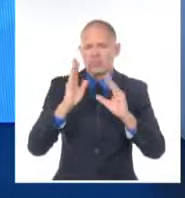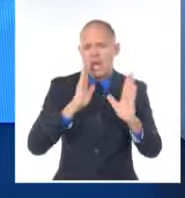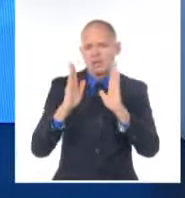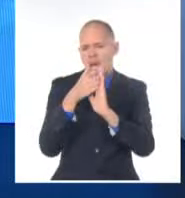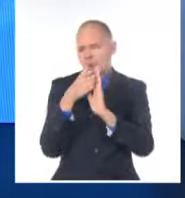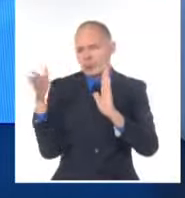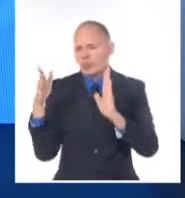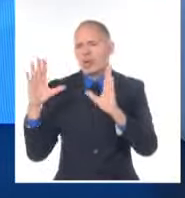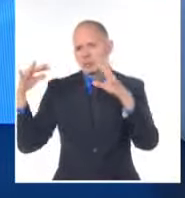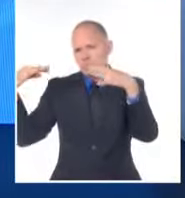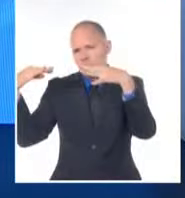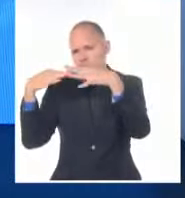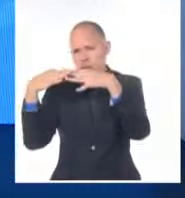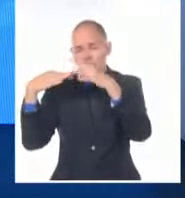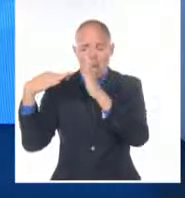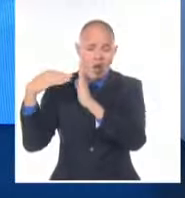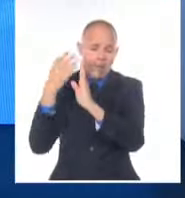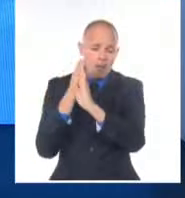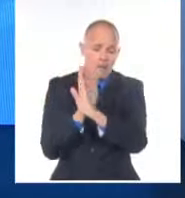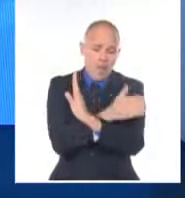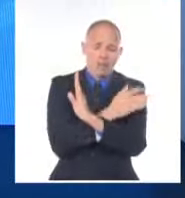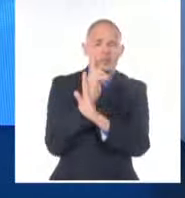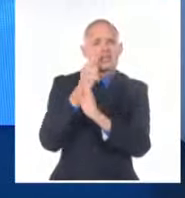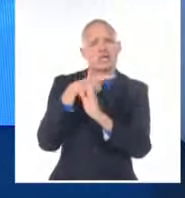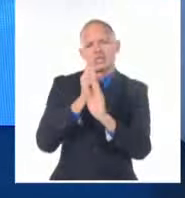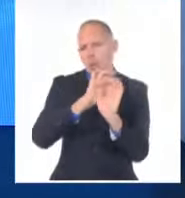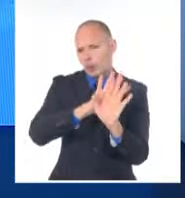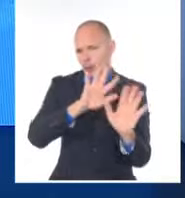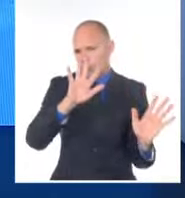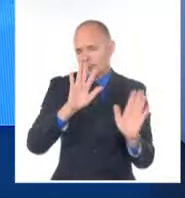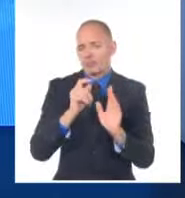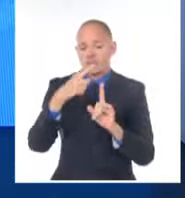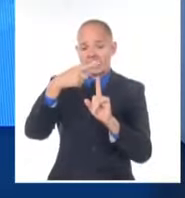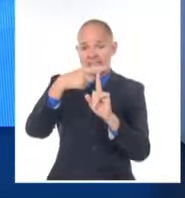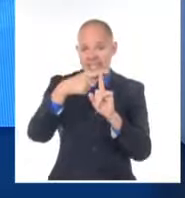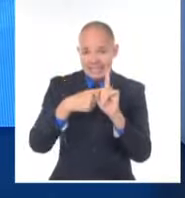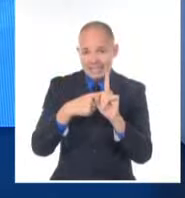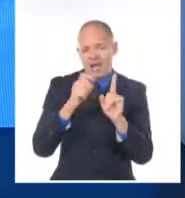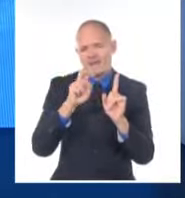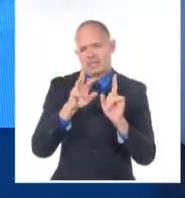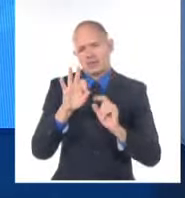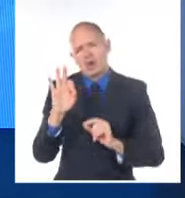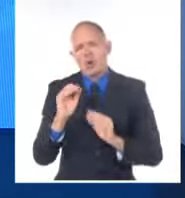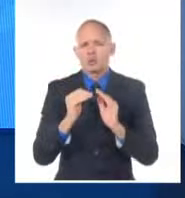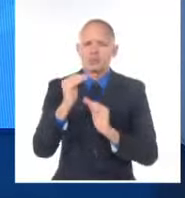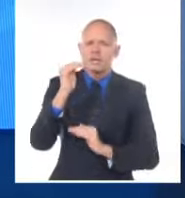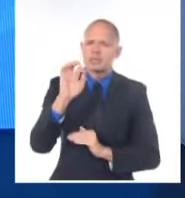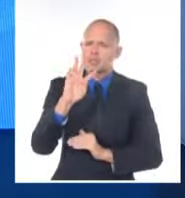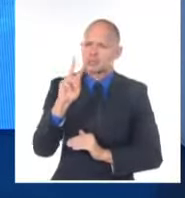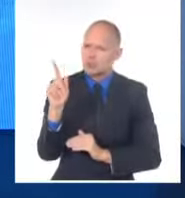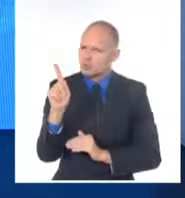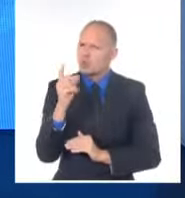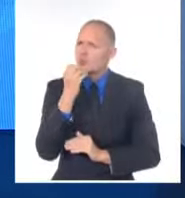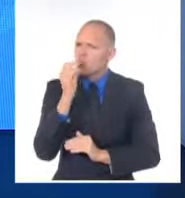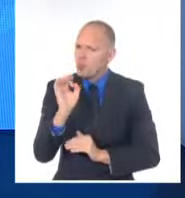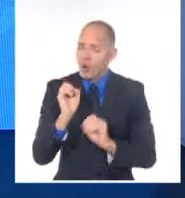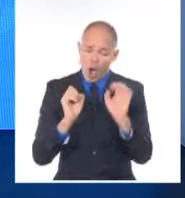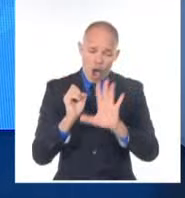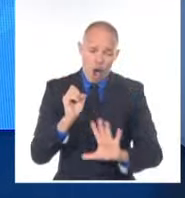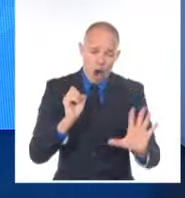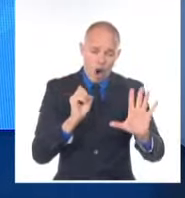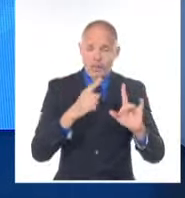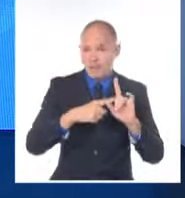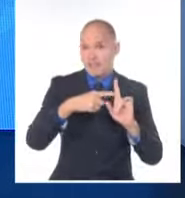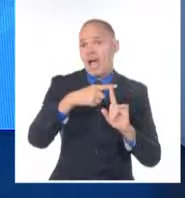archipiélago. Las temperaturas en la tarde estarán próximas a los 28 y 31 grados celsius en occidente y central llegando hasta los 33 grados celsius en la región